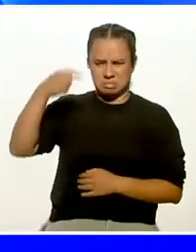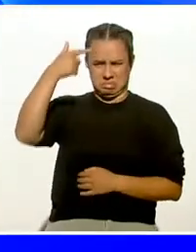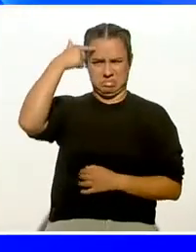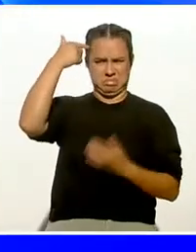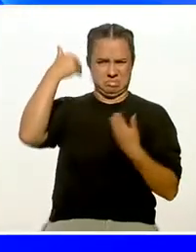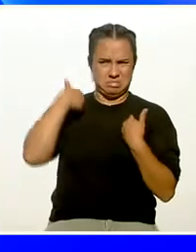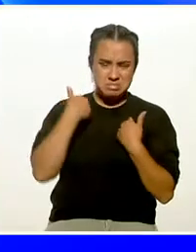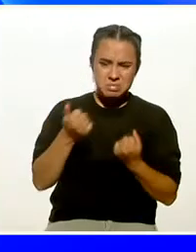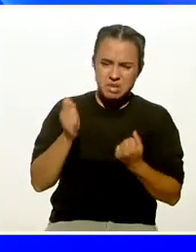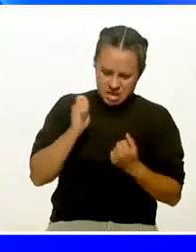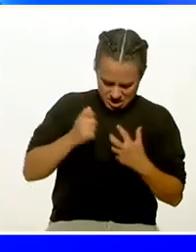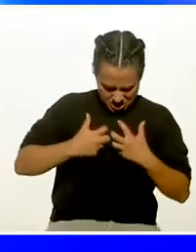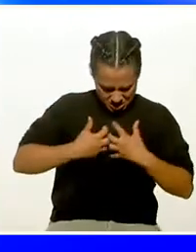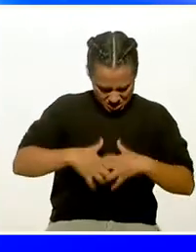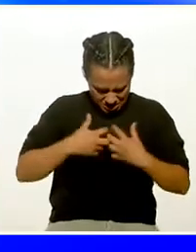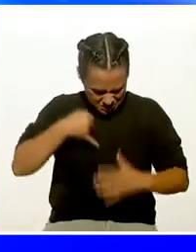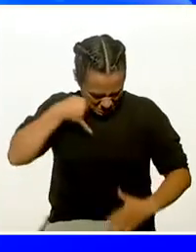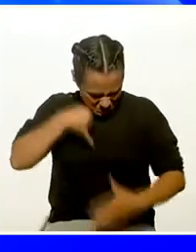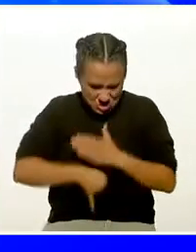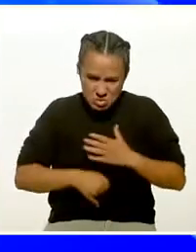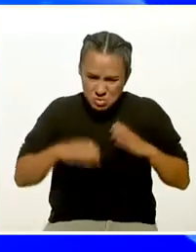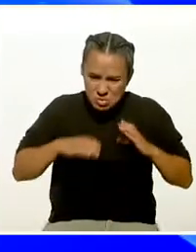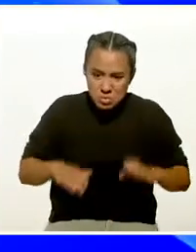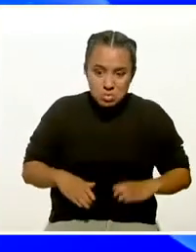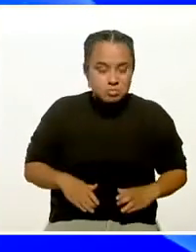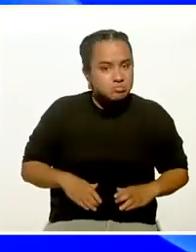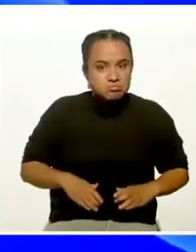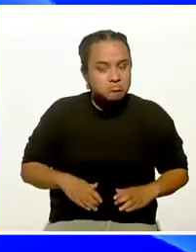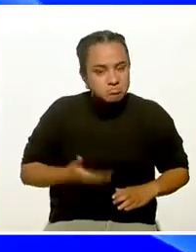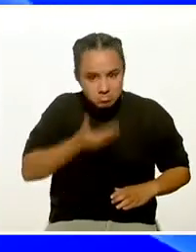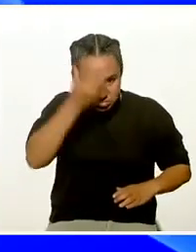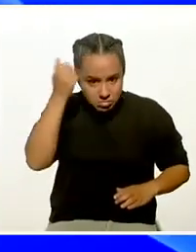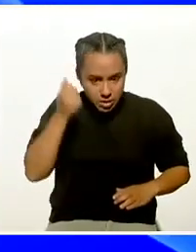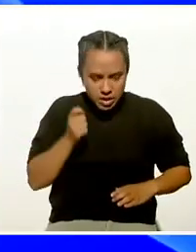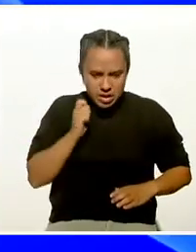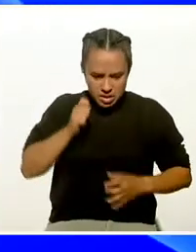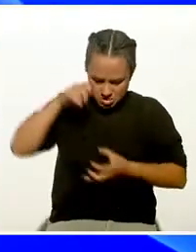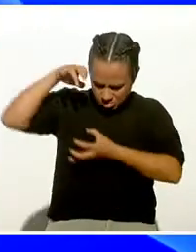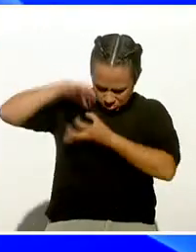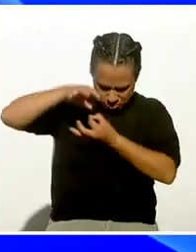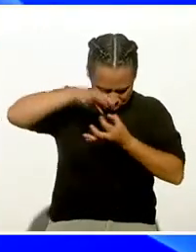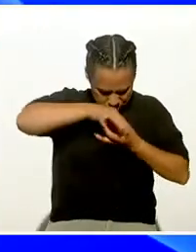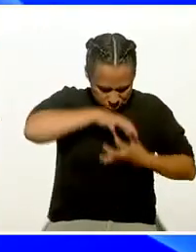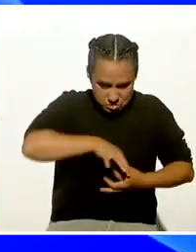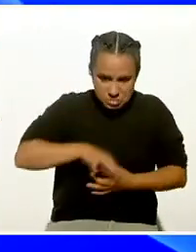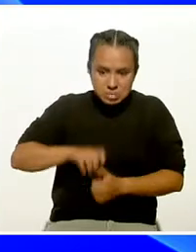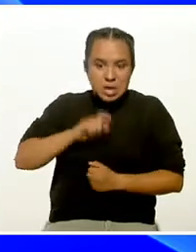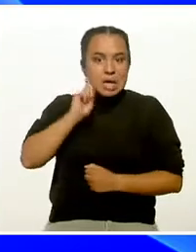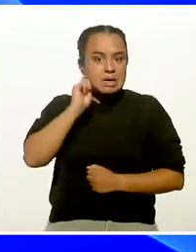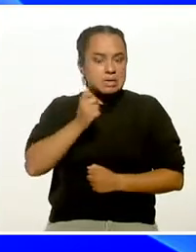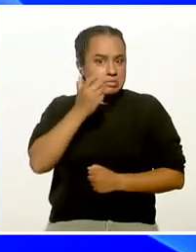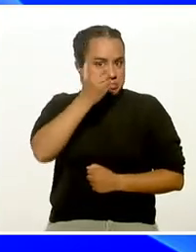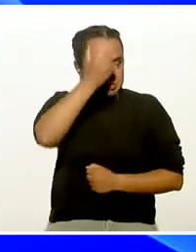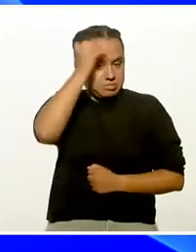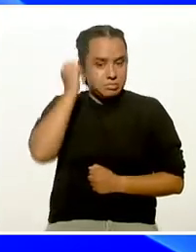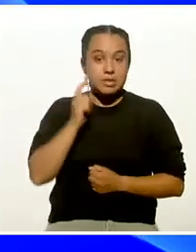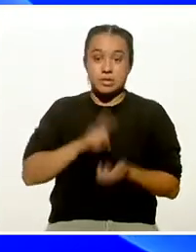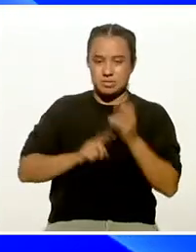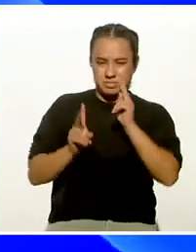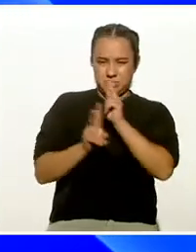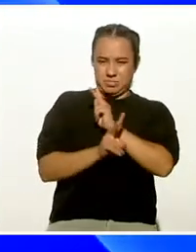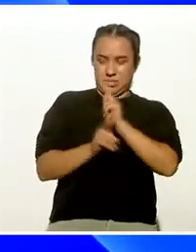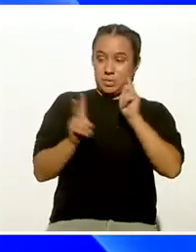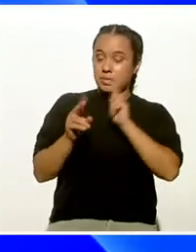complejo funcionamiento de nuestro cuerpo, de la forma en que se relacionan los procesos. El oxígeno del aire